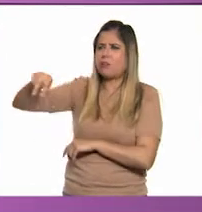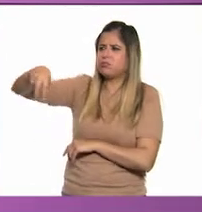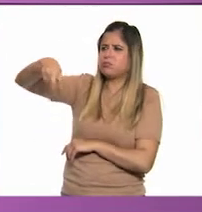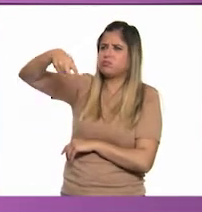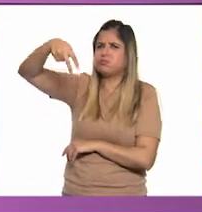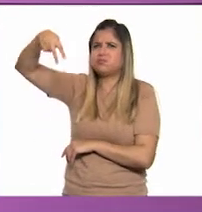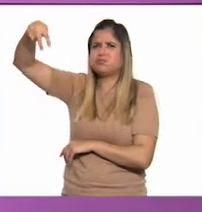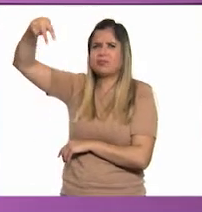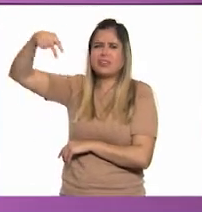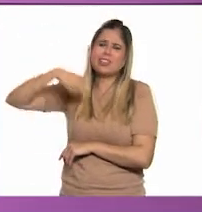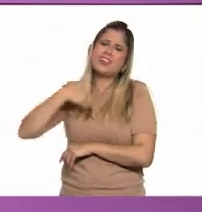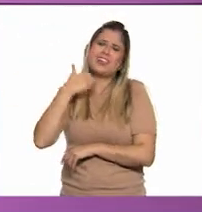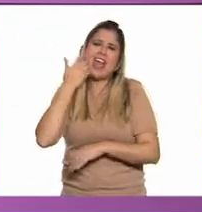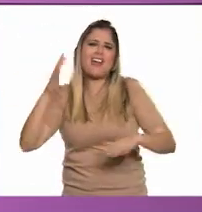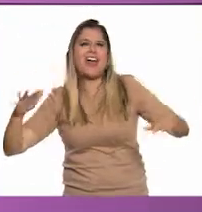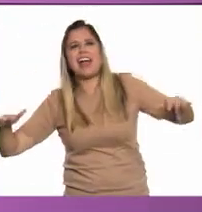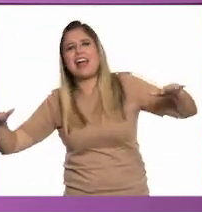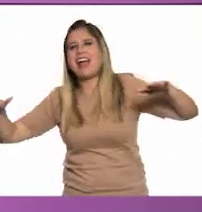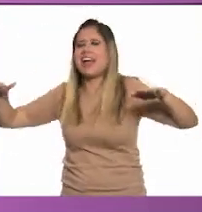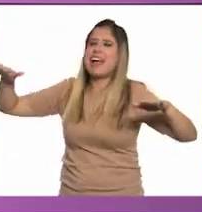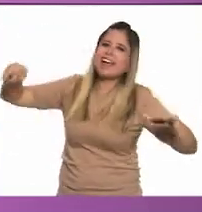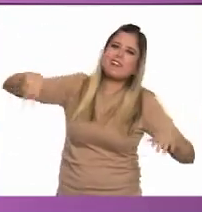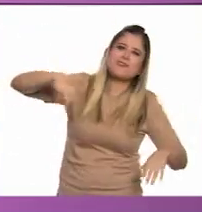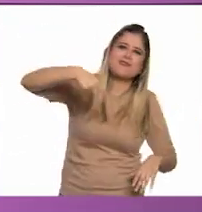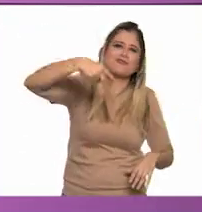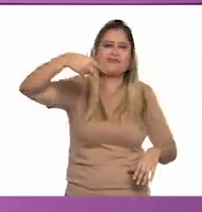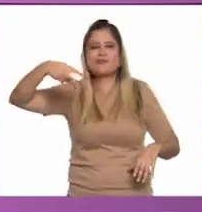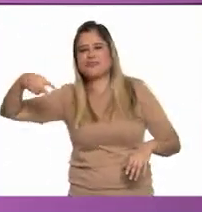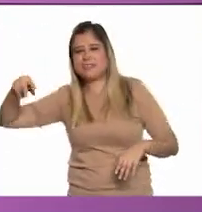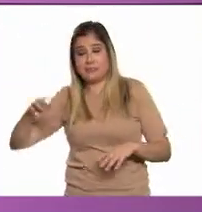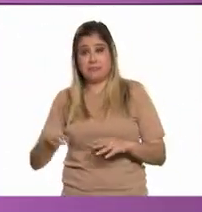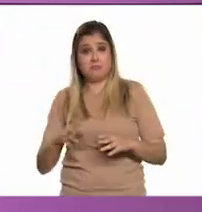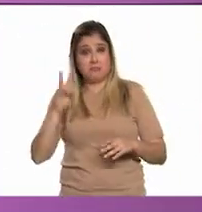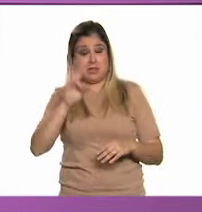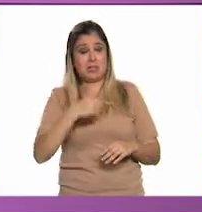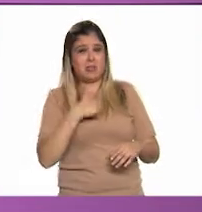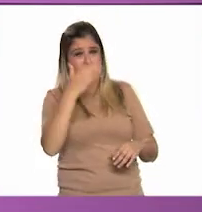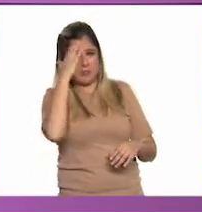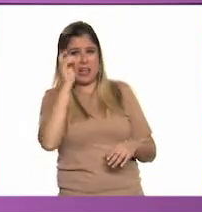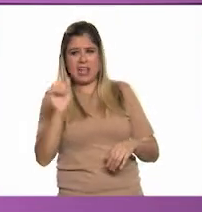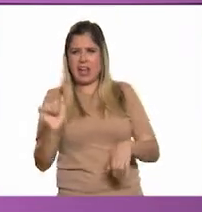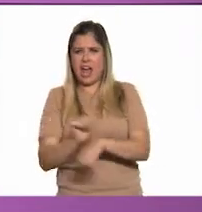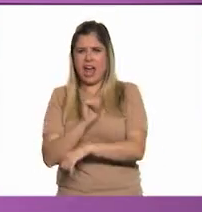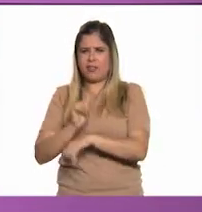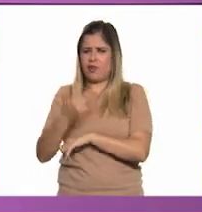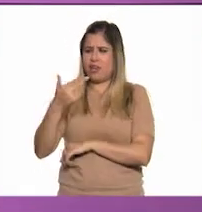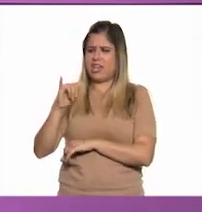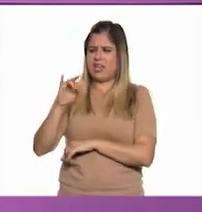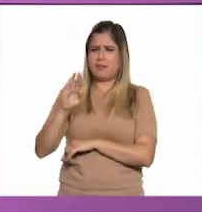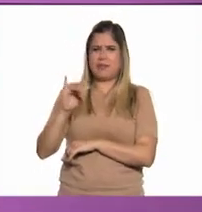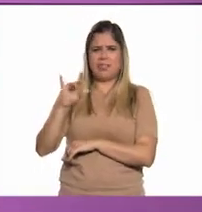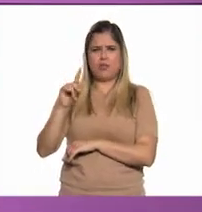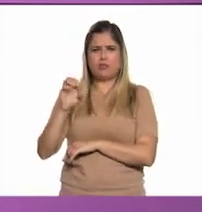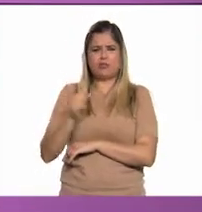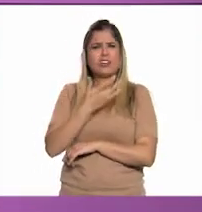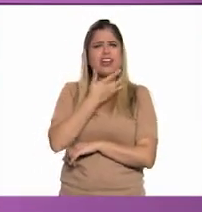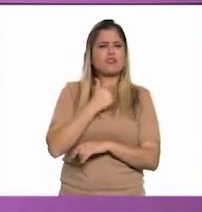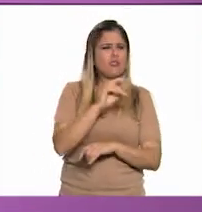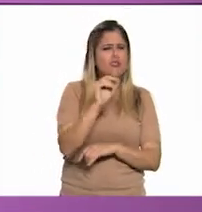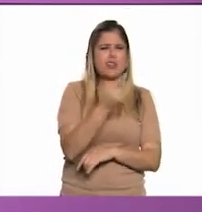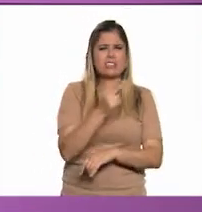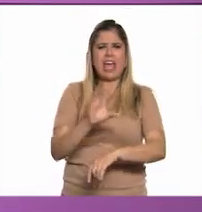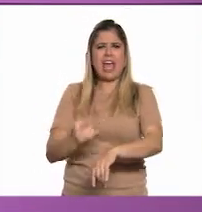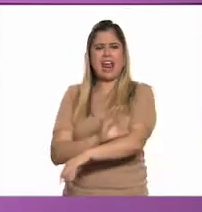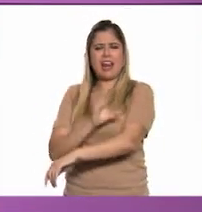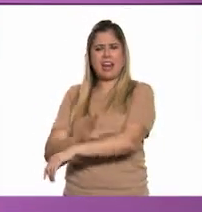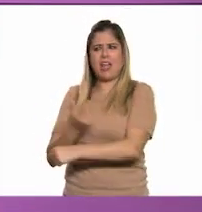flotar! Oye, a mí también me gustaría saber, pues, cómo funcionan, por ejemplo, los autos híbridos. Los que pueden moverse con electricidad y con